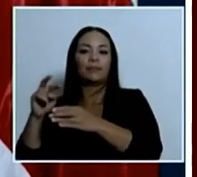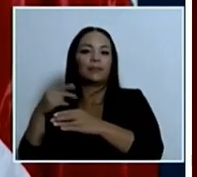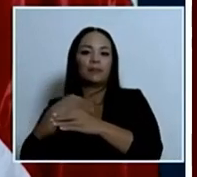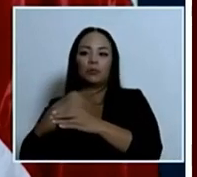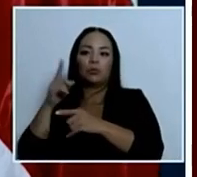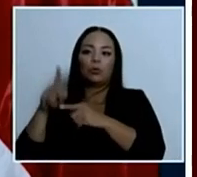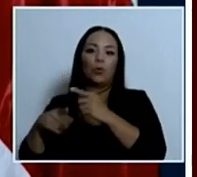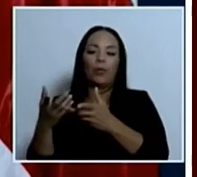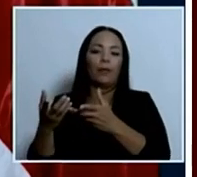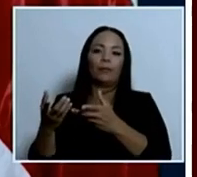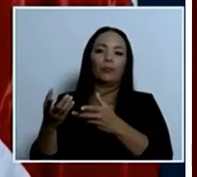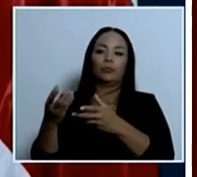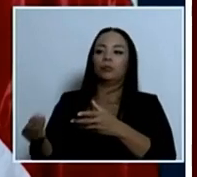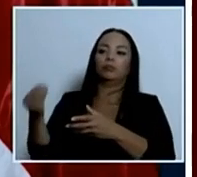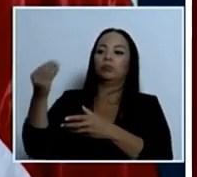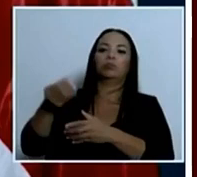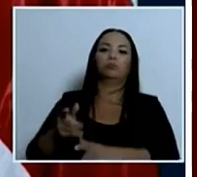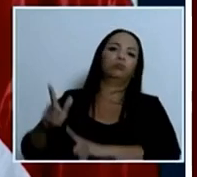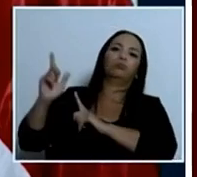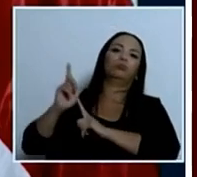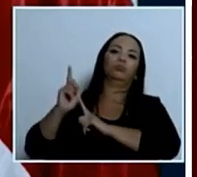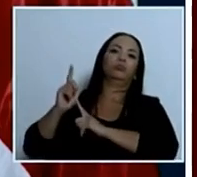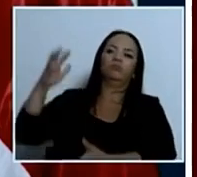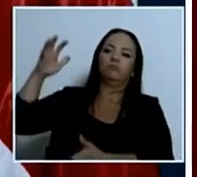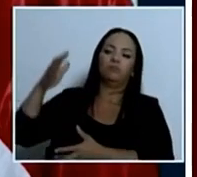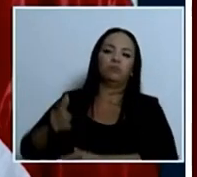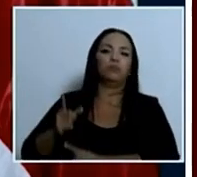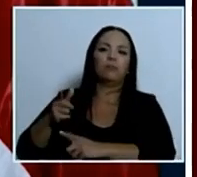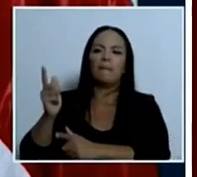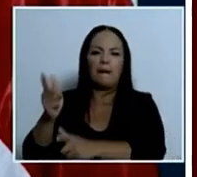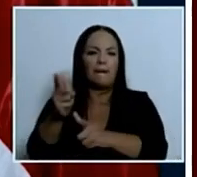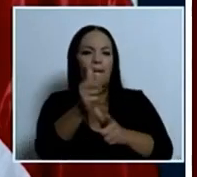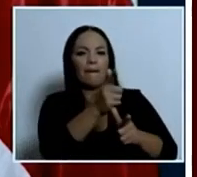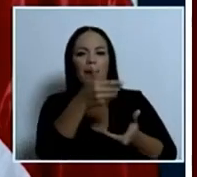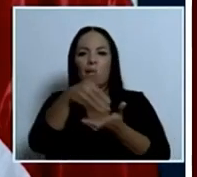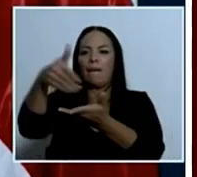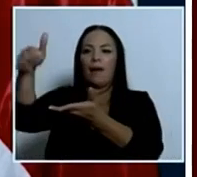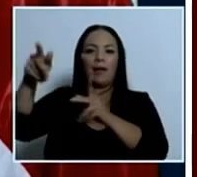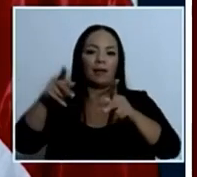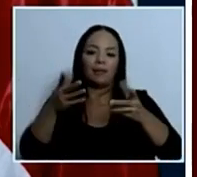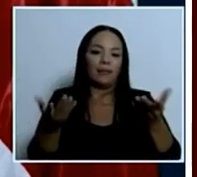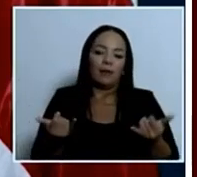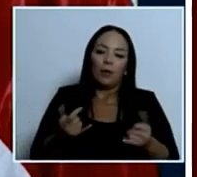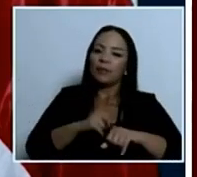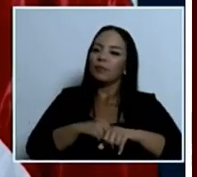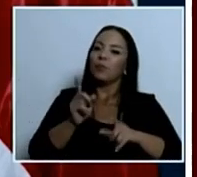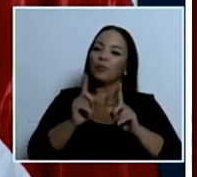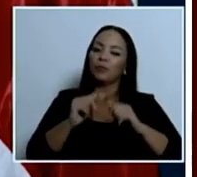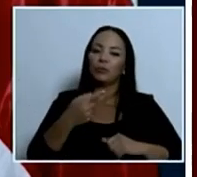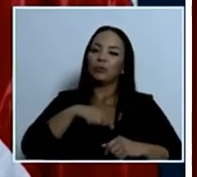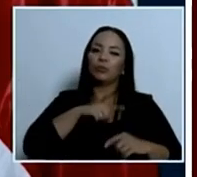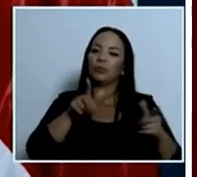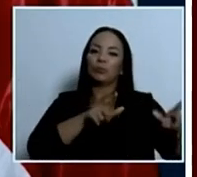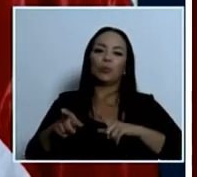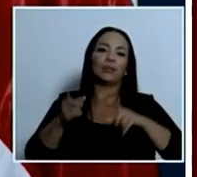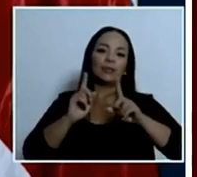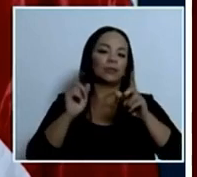metralladoras calibres 50 para ir a correr gente a balazos en este momento no estamos preparados para hacer eso